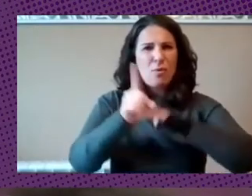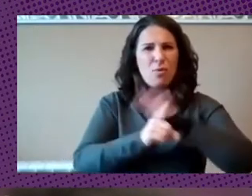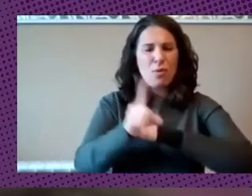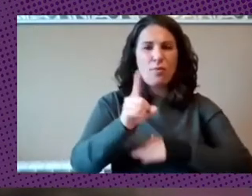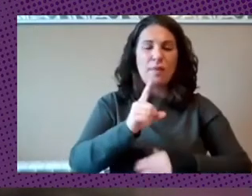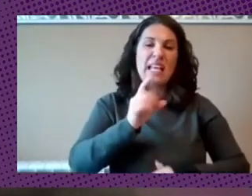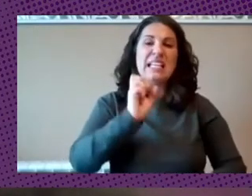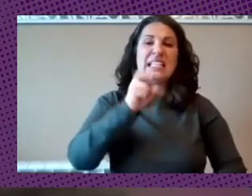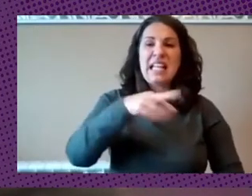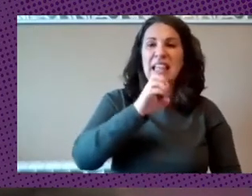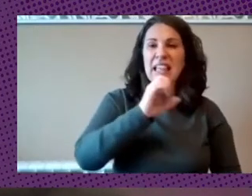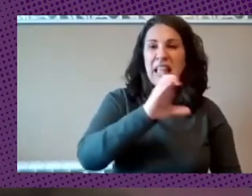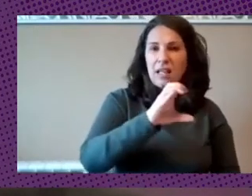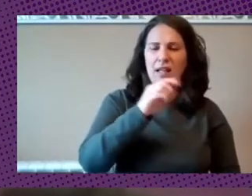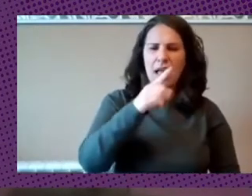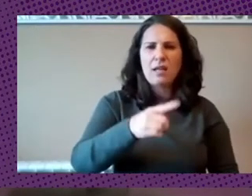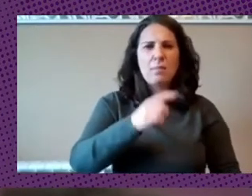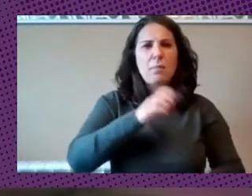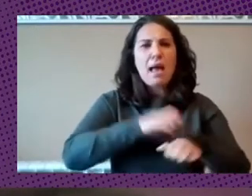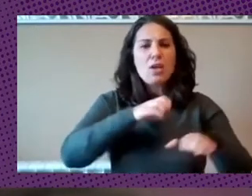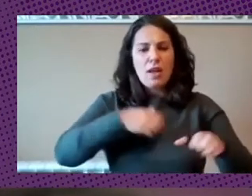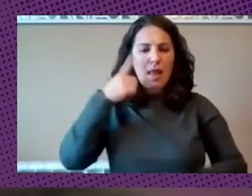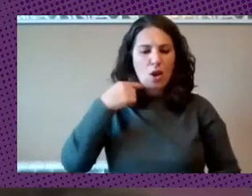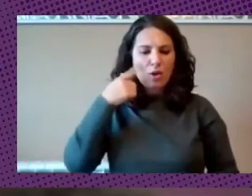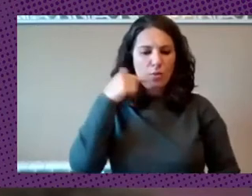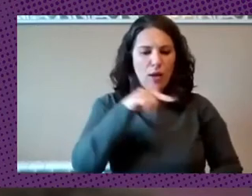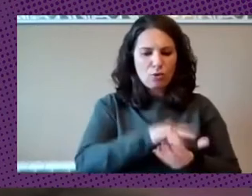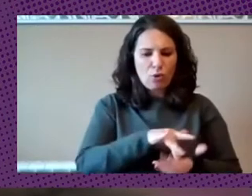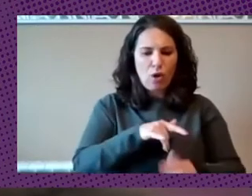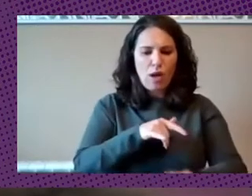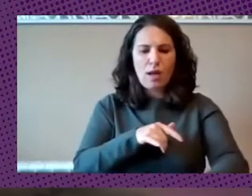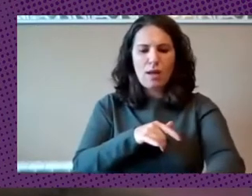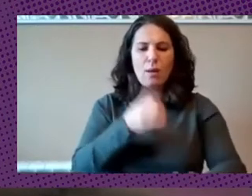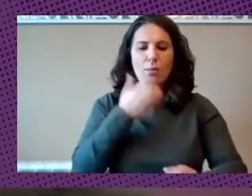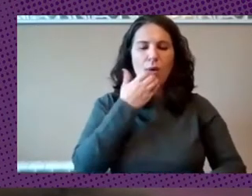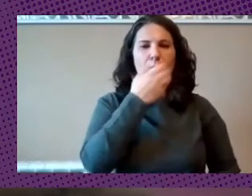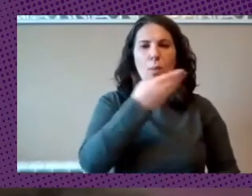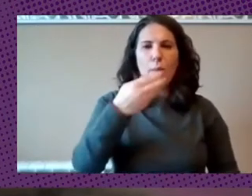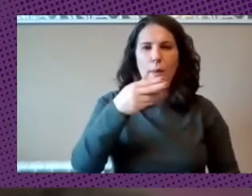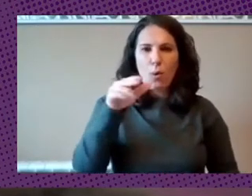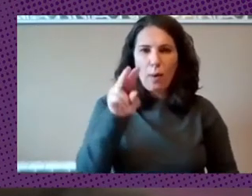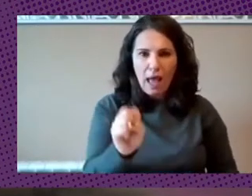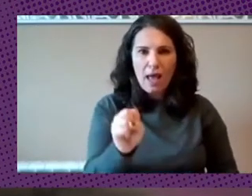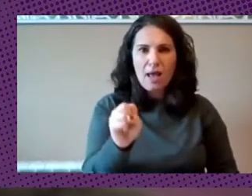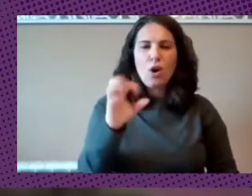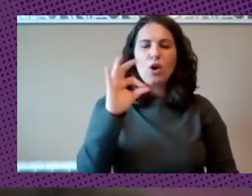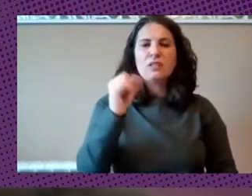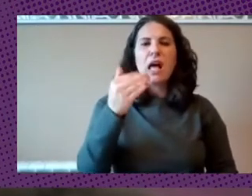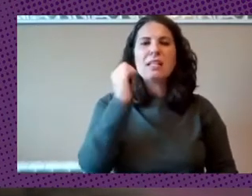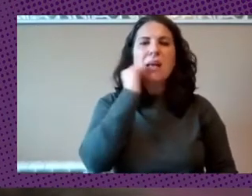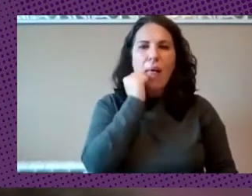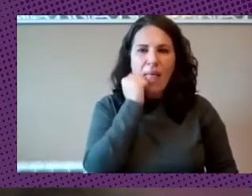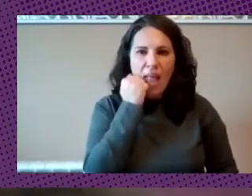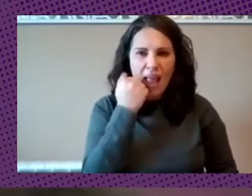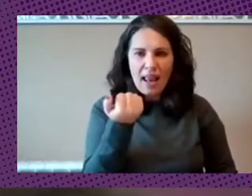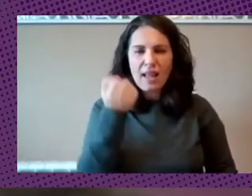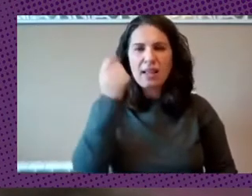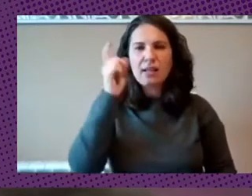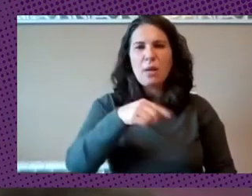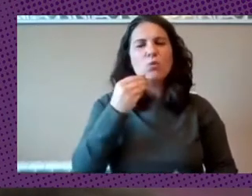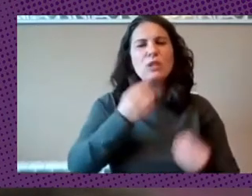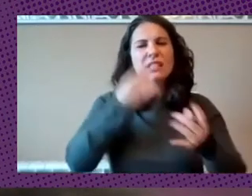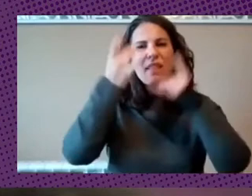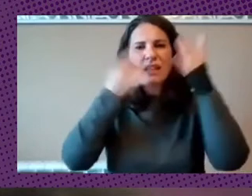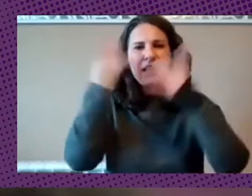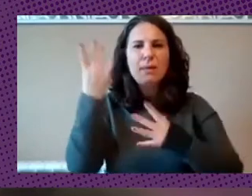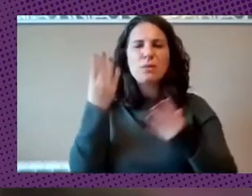donde se están dando bueno parte de los bancos como el Banco BVA o el Banco Sabadell están llevando a cabo muchas iniciativas y comprando muchas startups